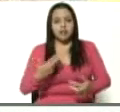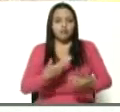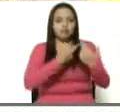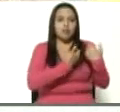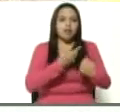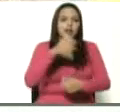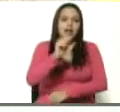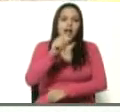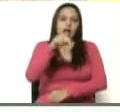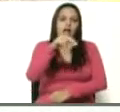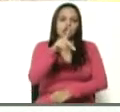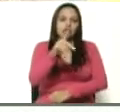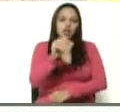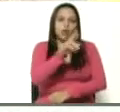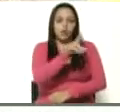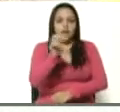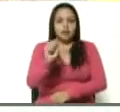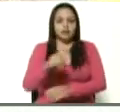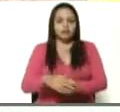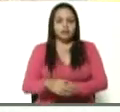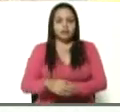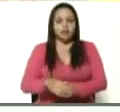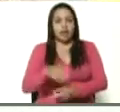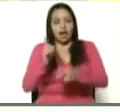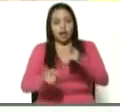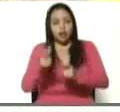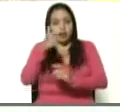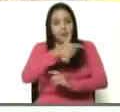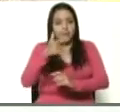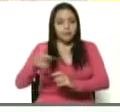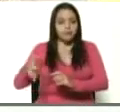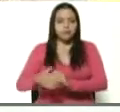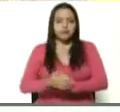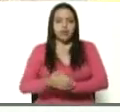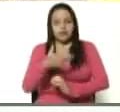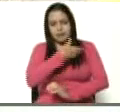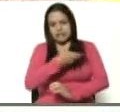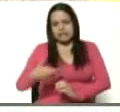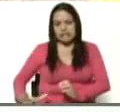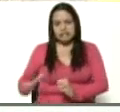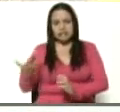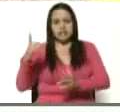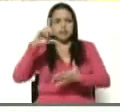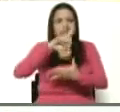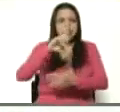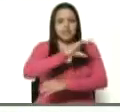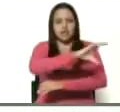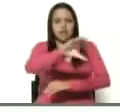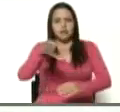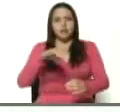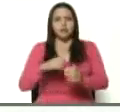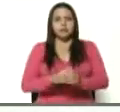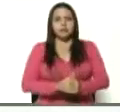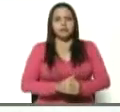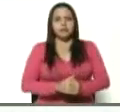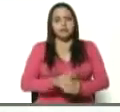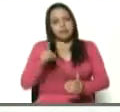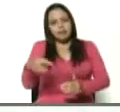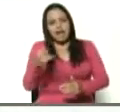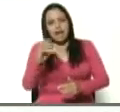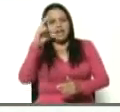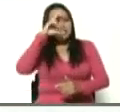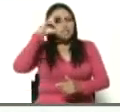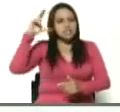Tuvieron varios presidentes. De América Latina, del Caribe. Tuvieron también cancilleres,